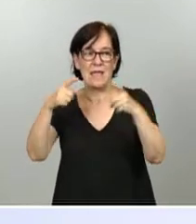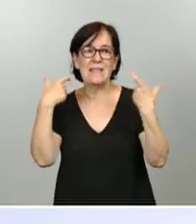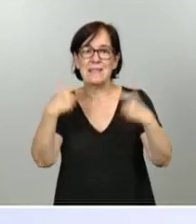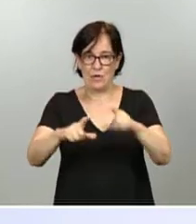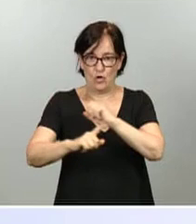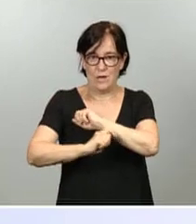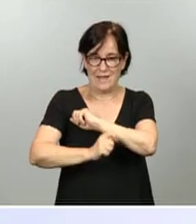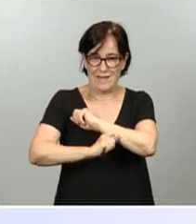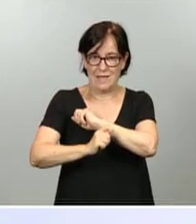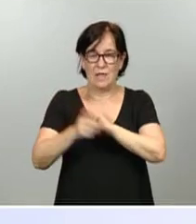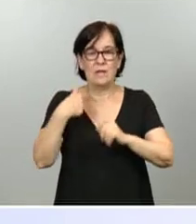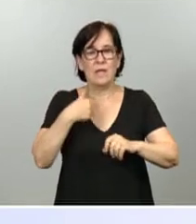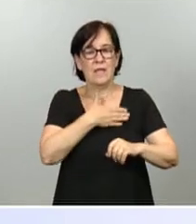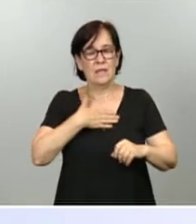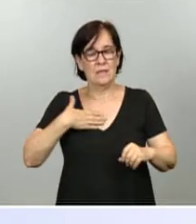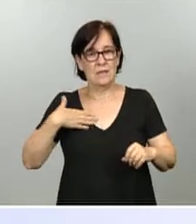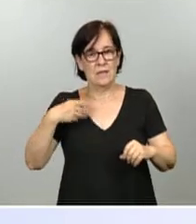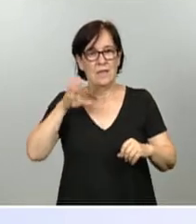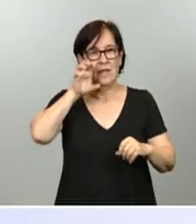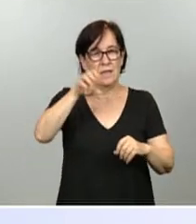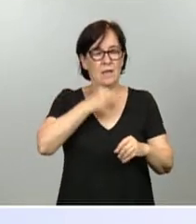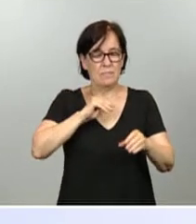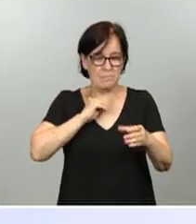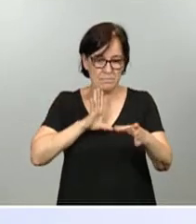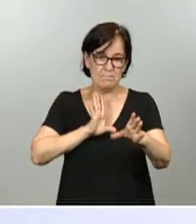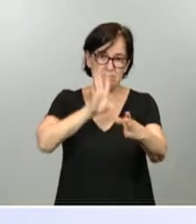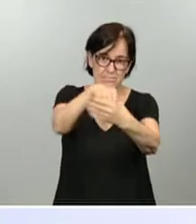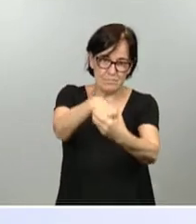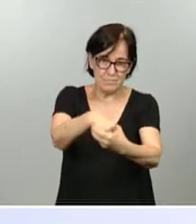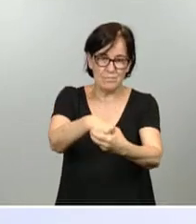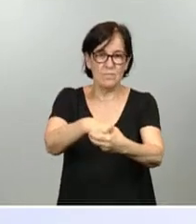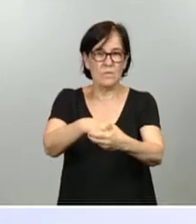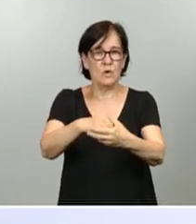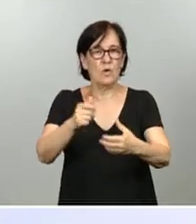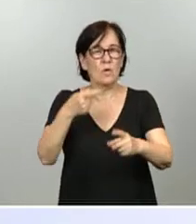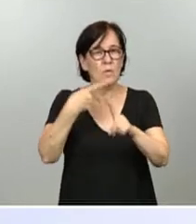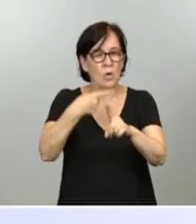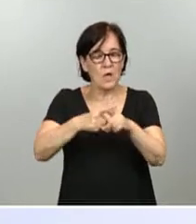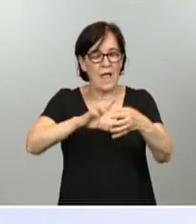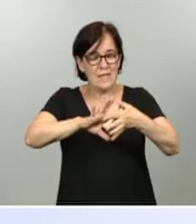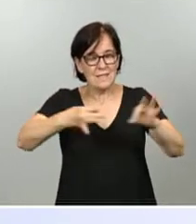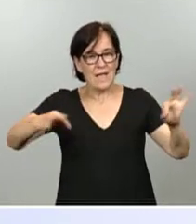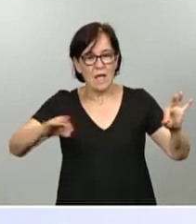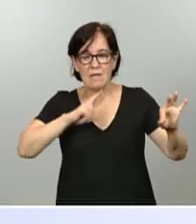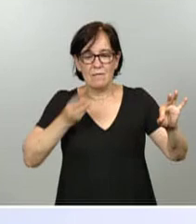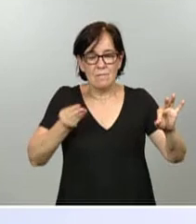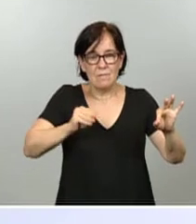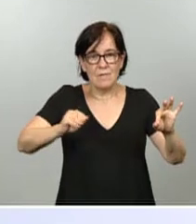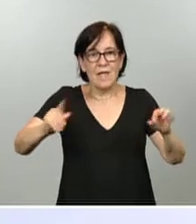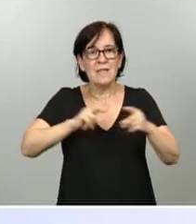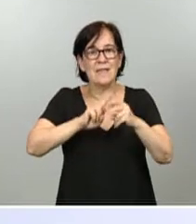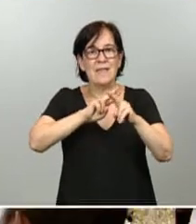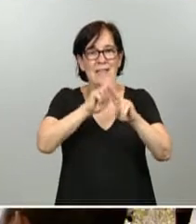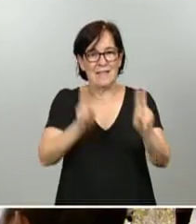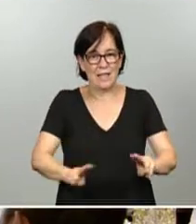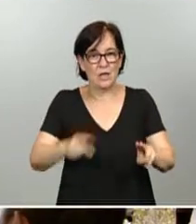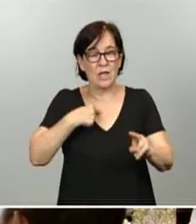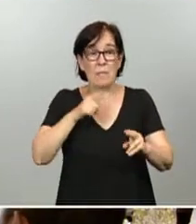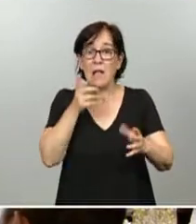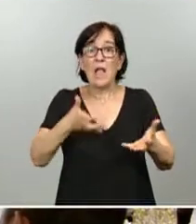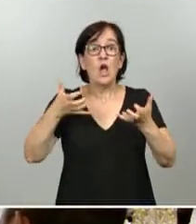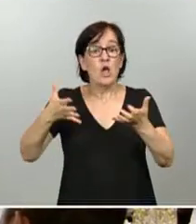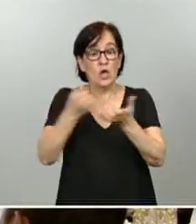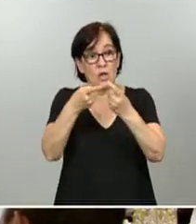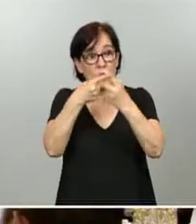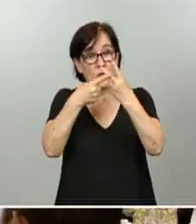Queremos una España que se inserte provechosamente en las cadenas de valor añadido internacionales. Y para conseguir todo esto, la